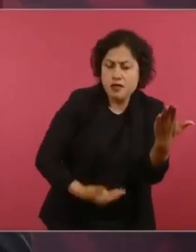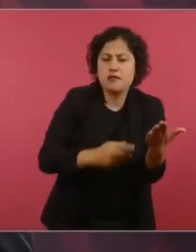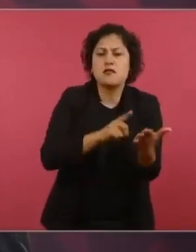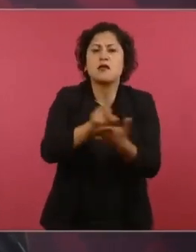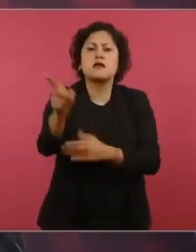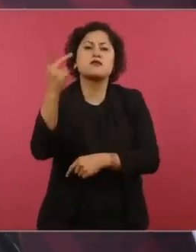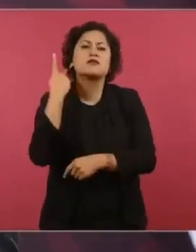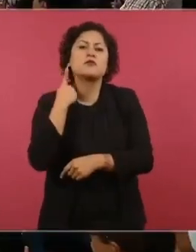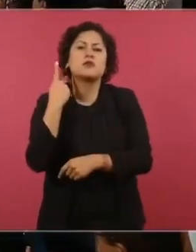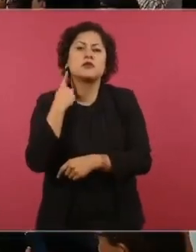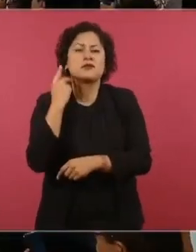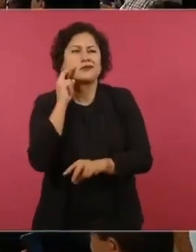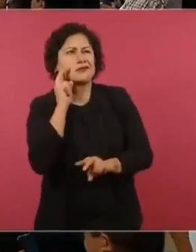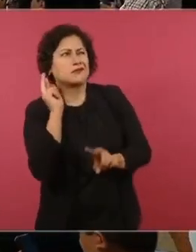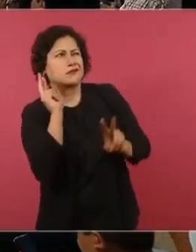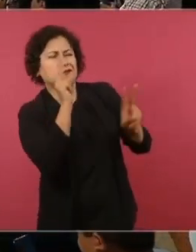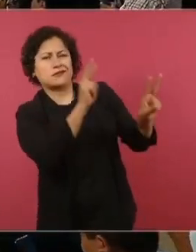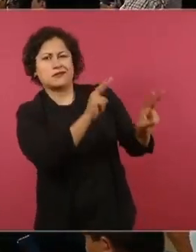es como un símbolo vacío,